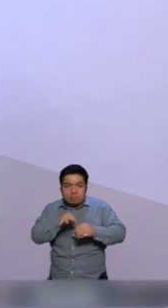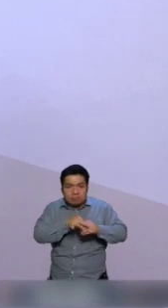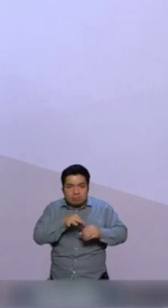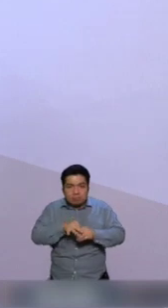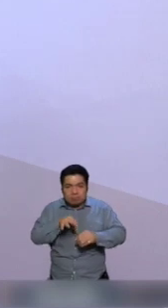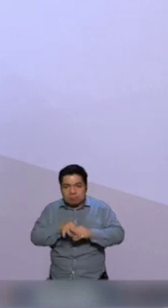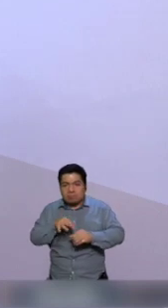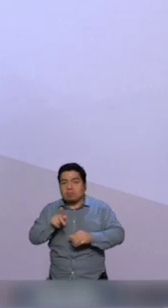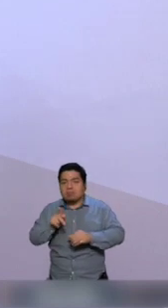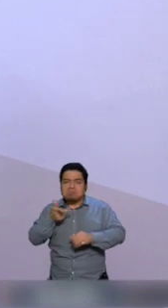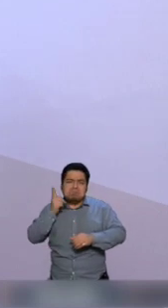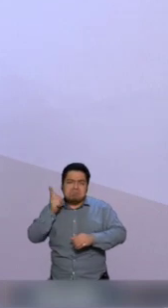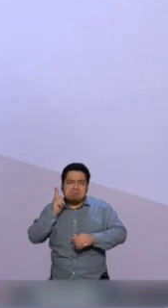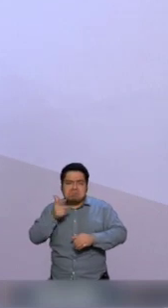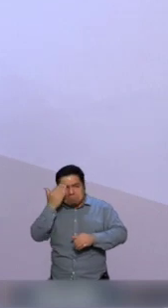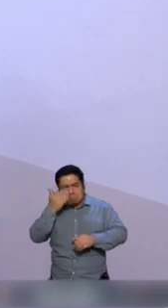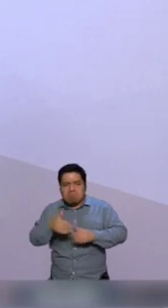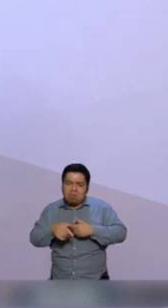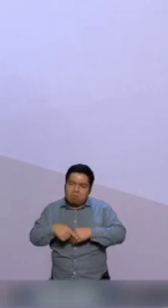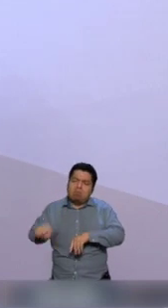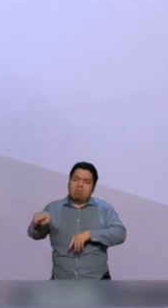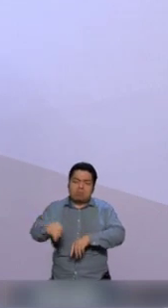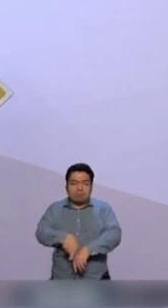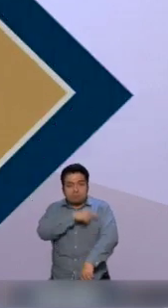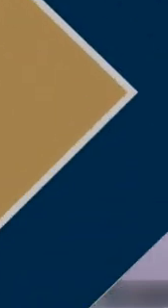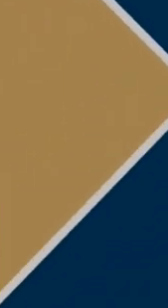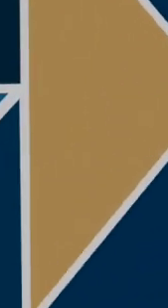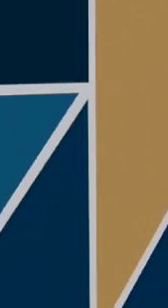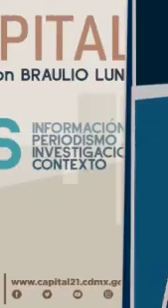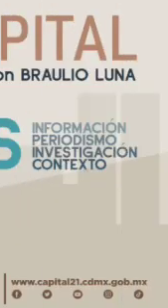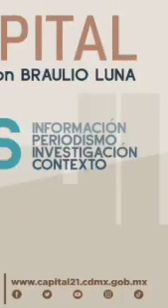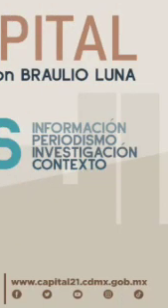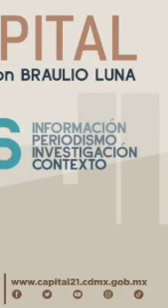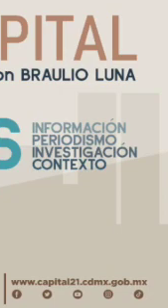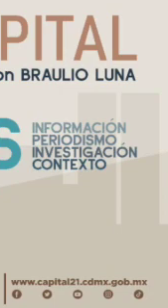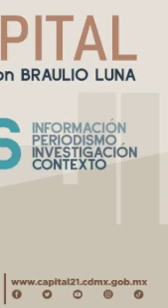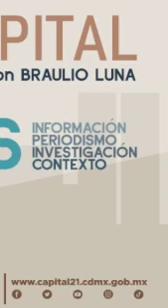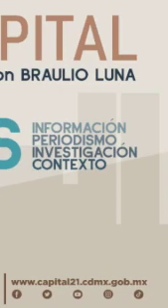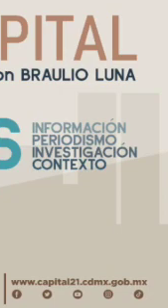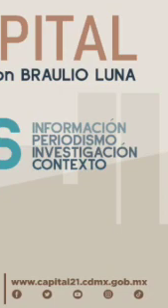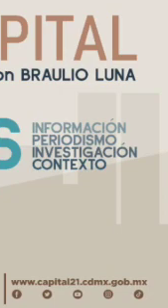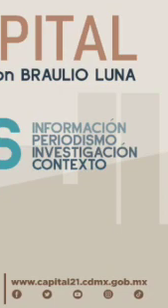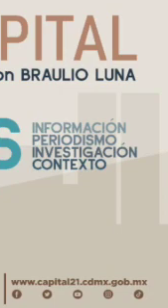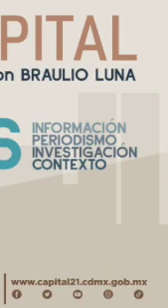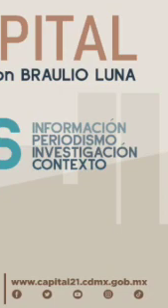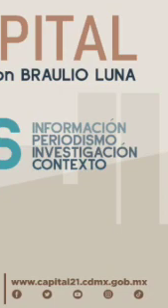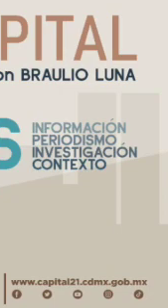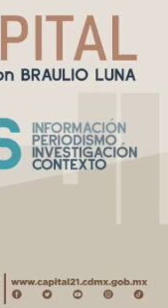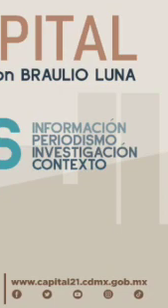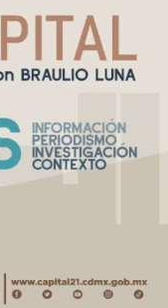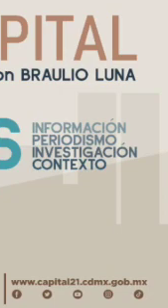particular, sin embargo, se espera que sea una sesión larga. Música Música Música